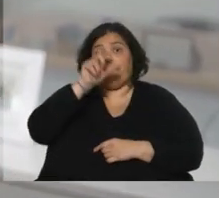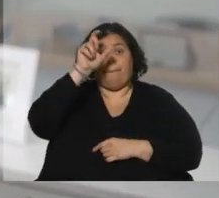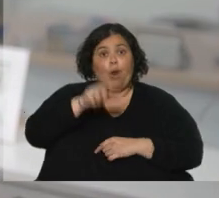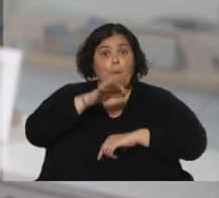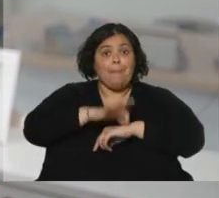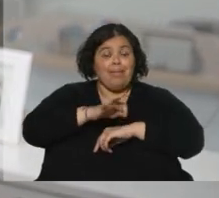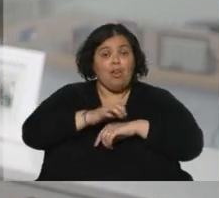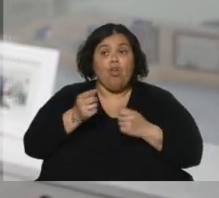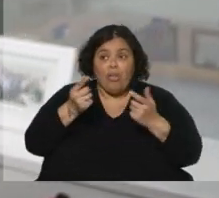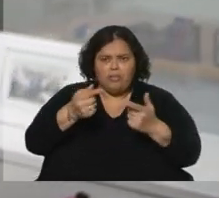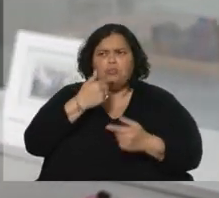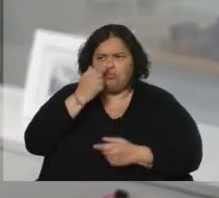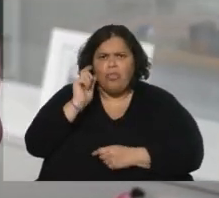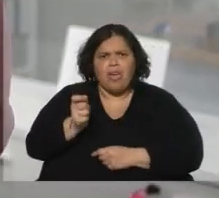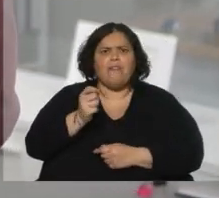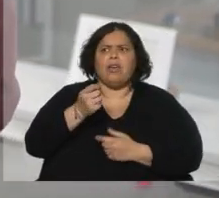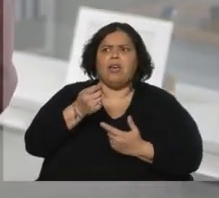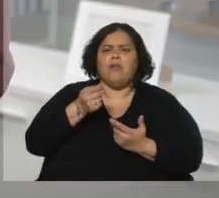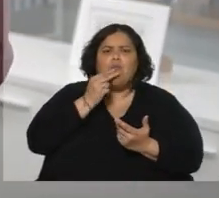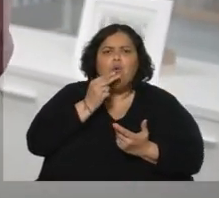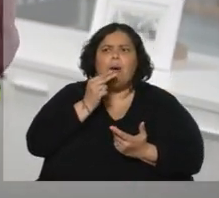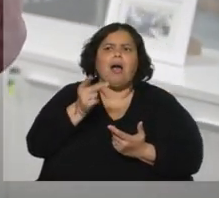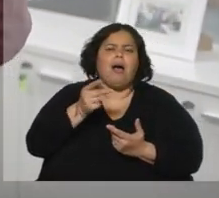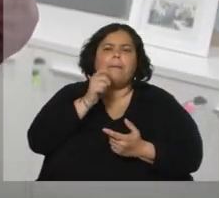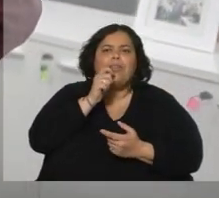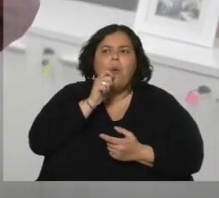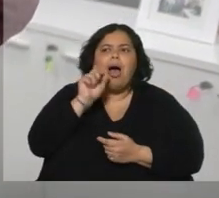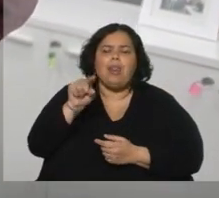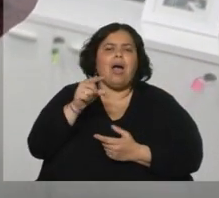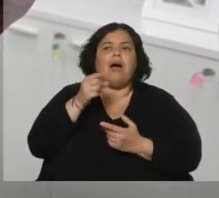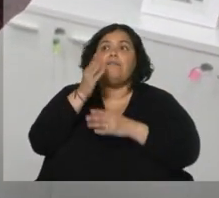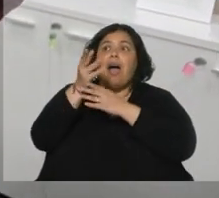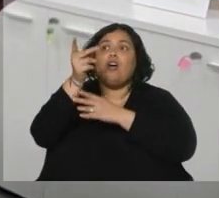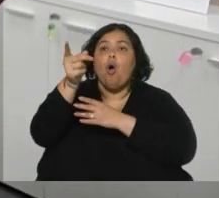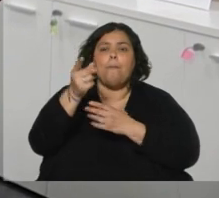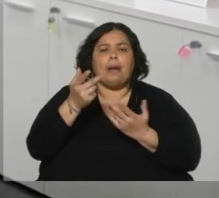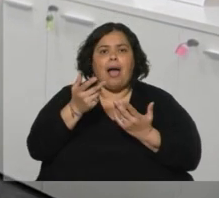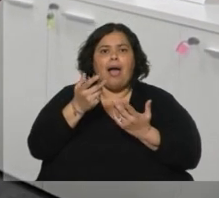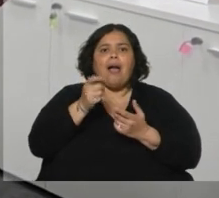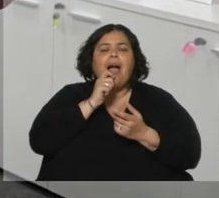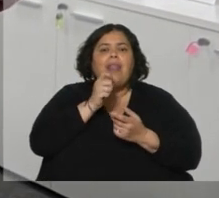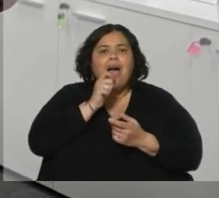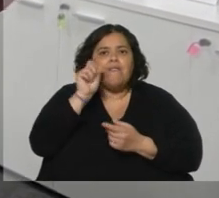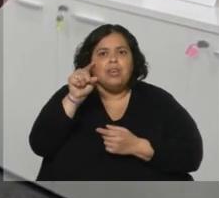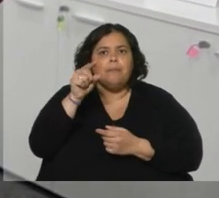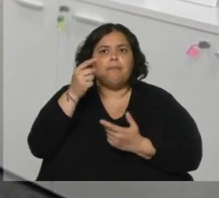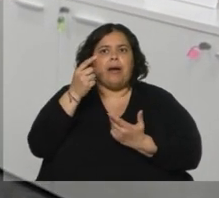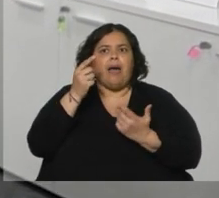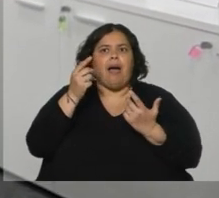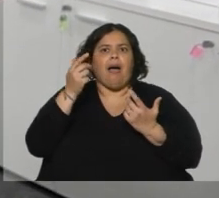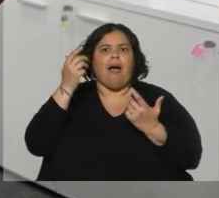y la persona al final termina yendo a las farmacias a comprar el cannabis que es para uso adulto,